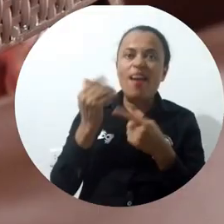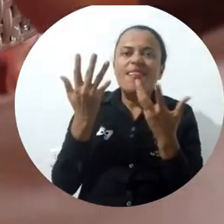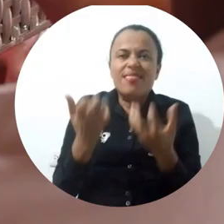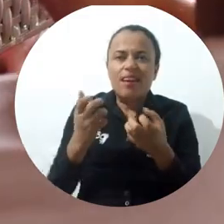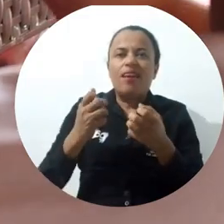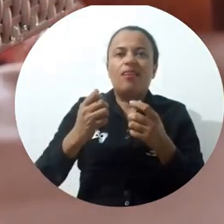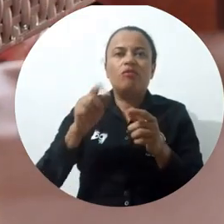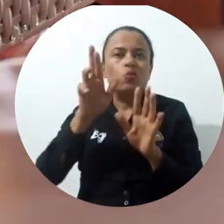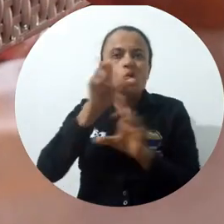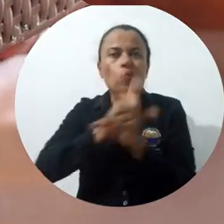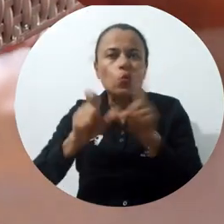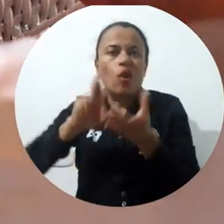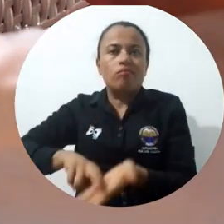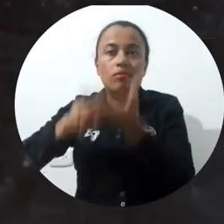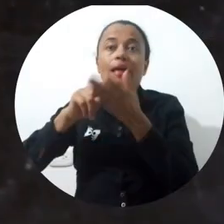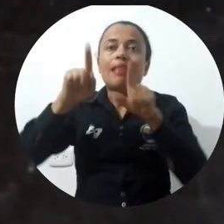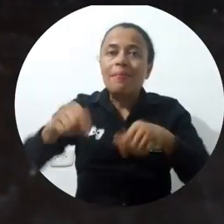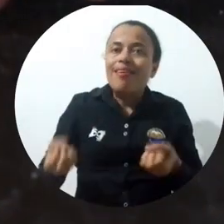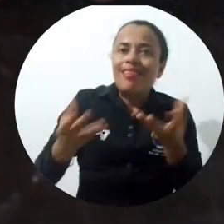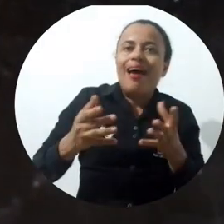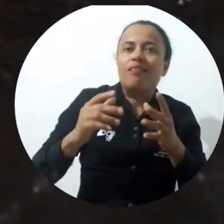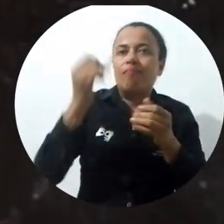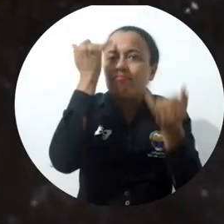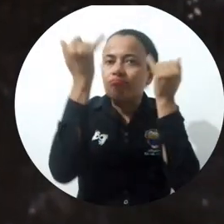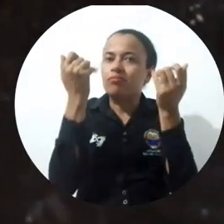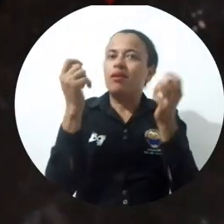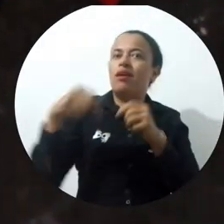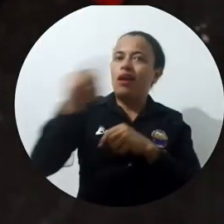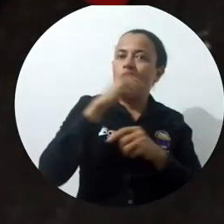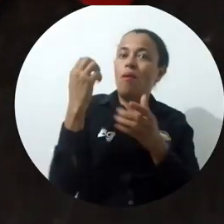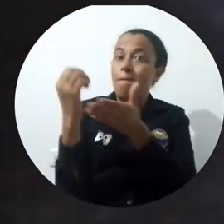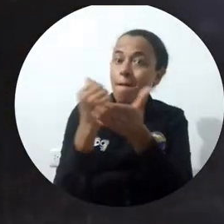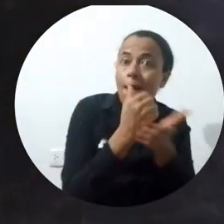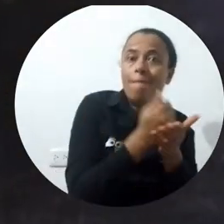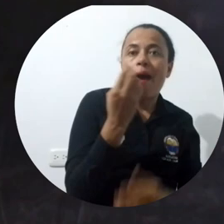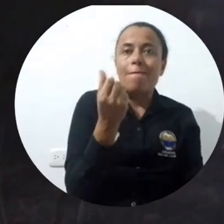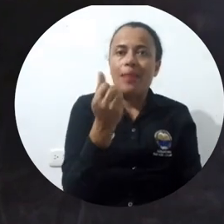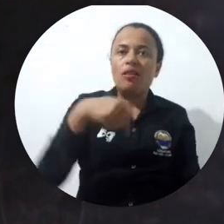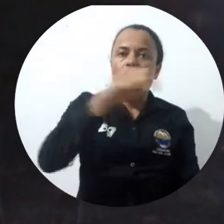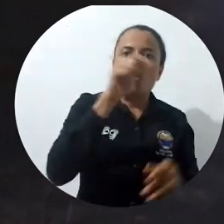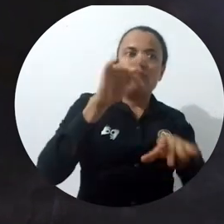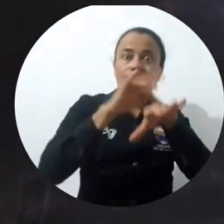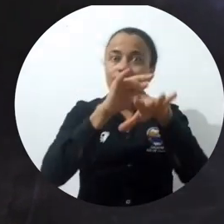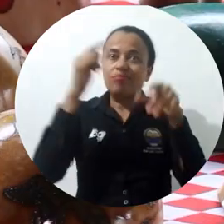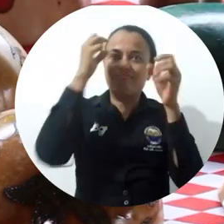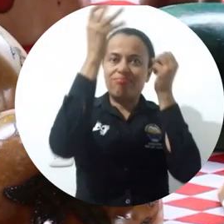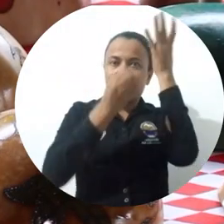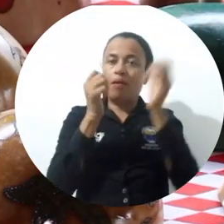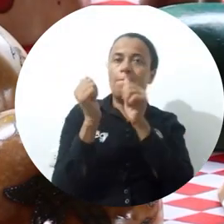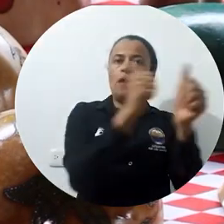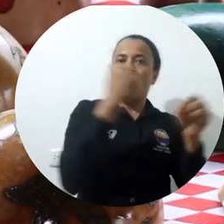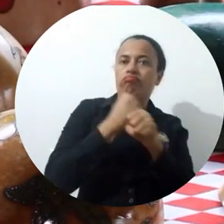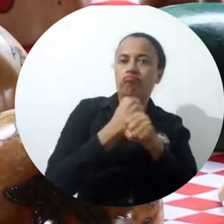su pueblo natal y generar alternativas de ingresos económicos para las 30 personas que llegan a su patio para potenciar su creatividad y crear sus